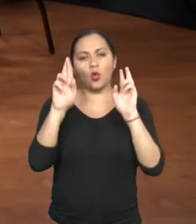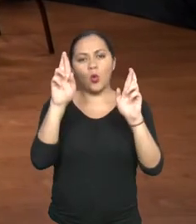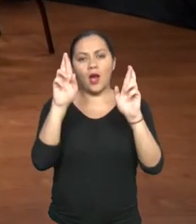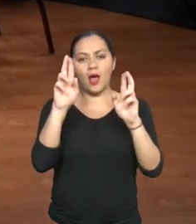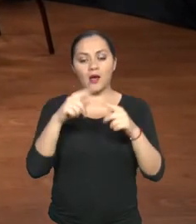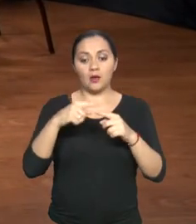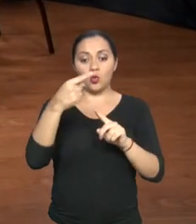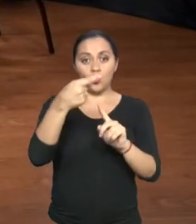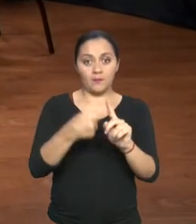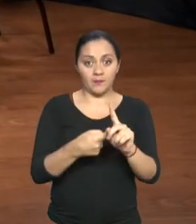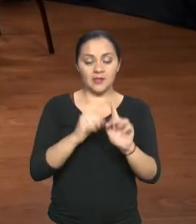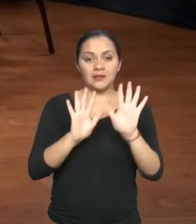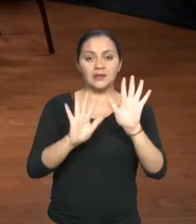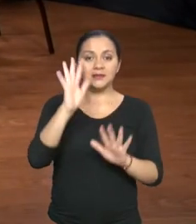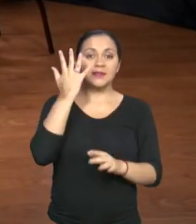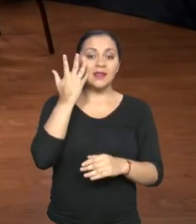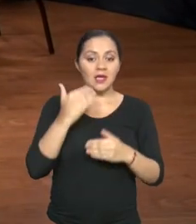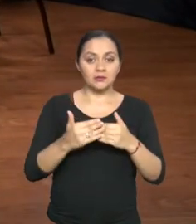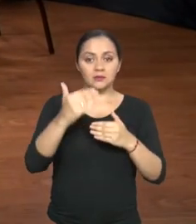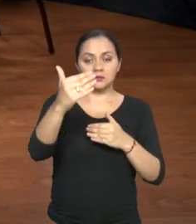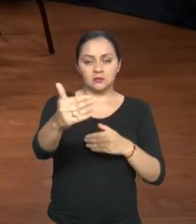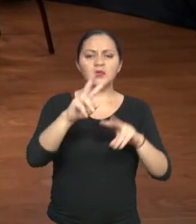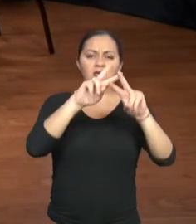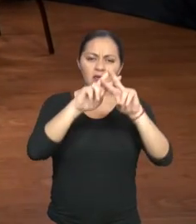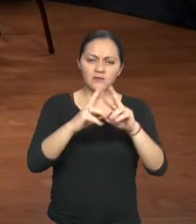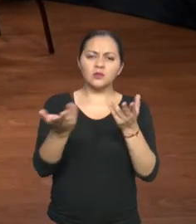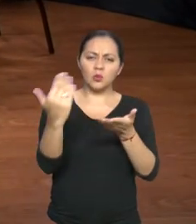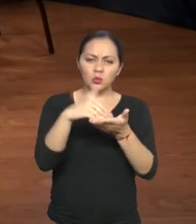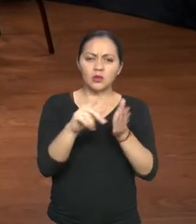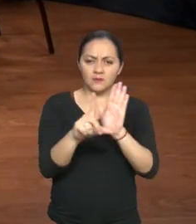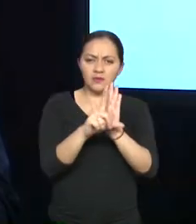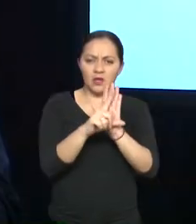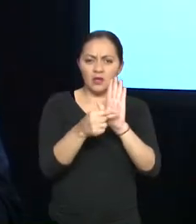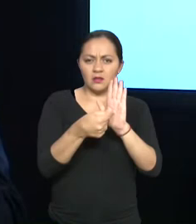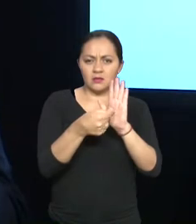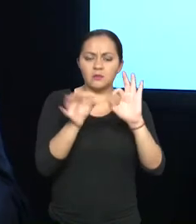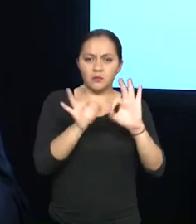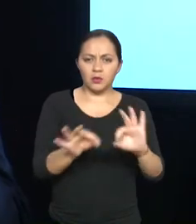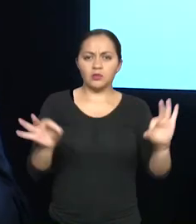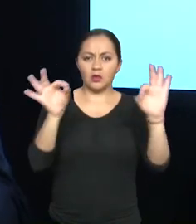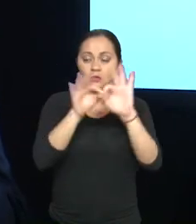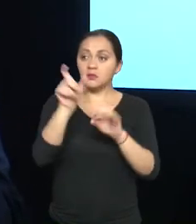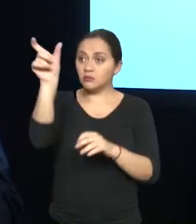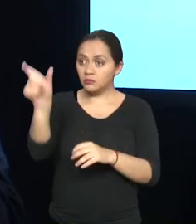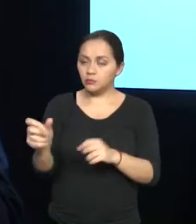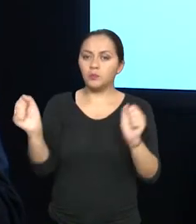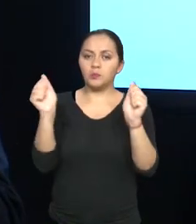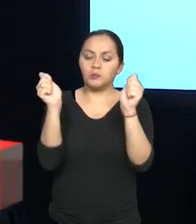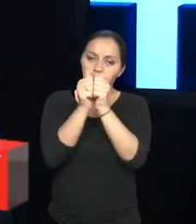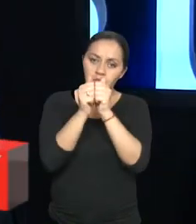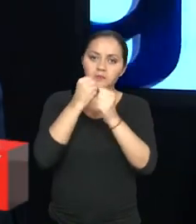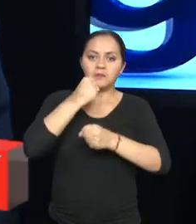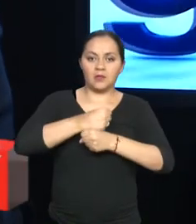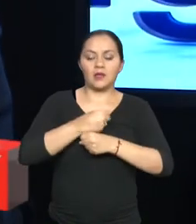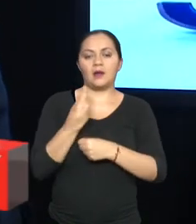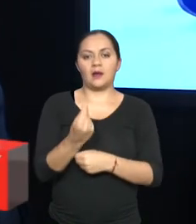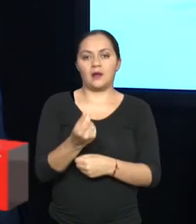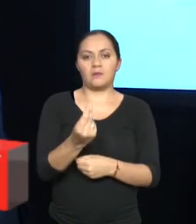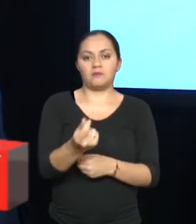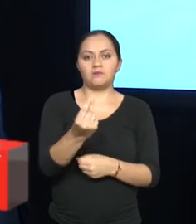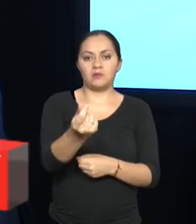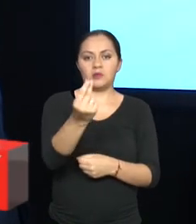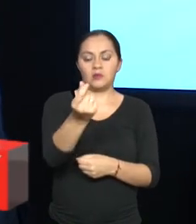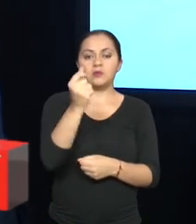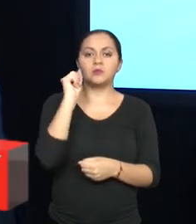podamos tener un compromiso de poder revisar esta normativa y esperamos que contigo podamos trabajar de esa manera mucho más ágil para poder